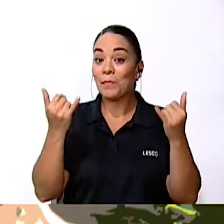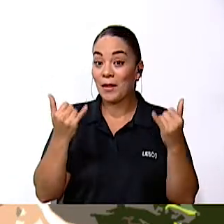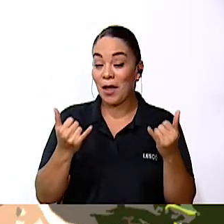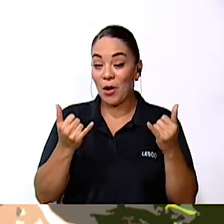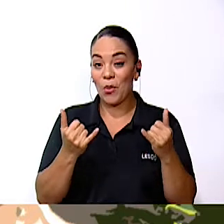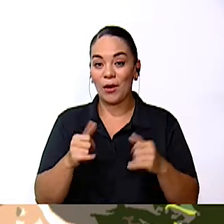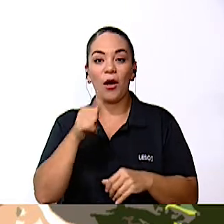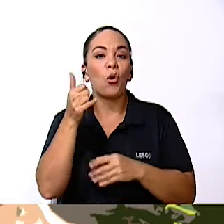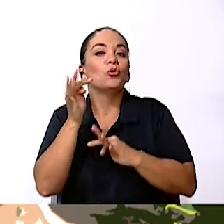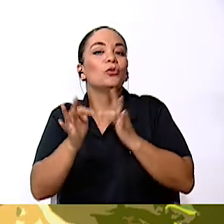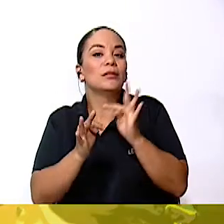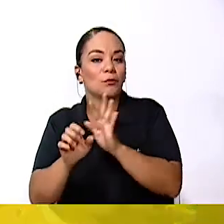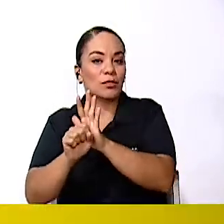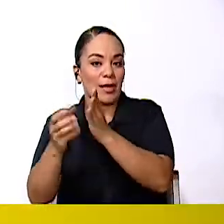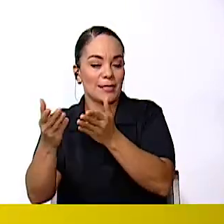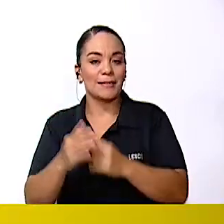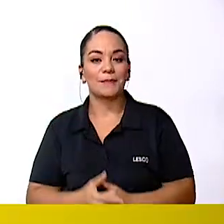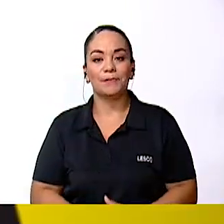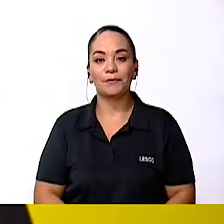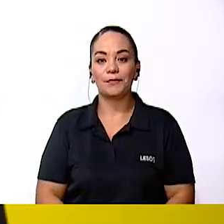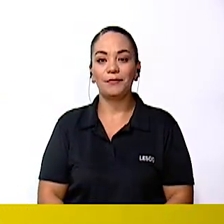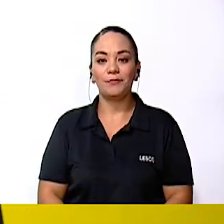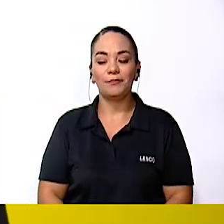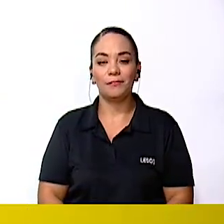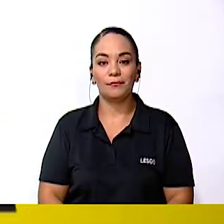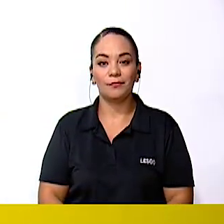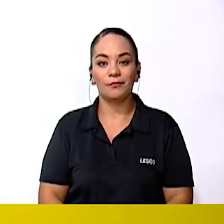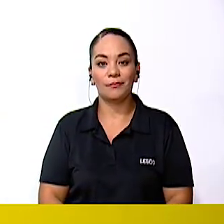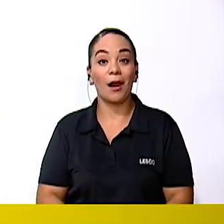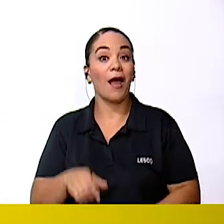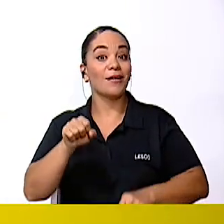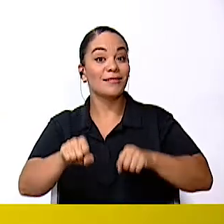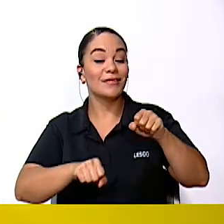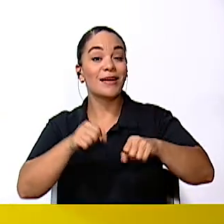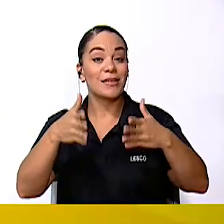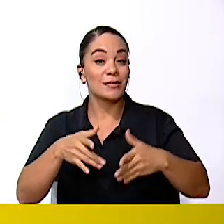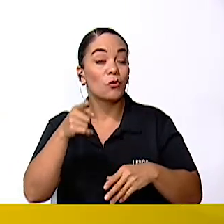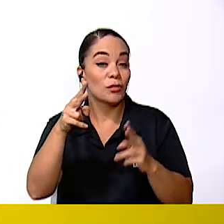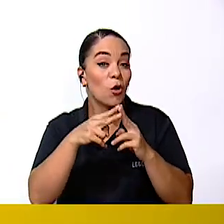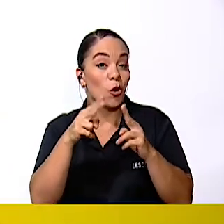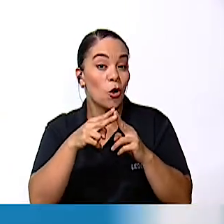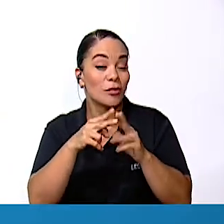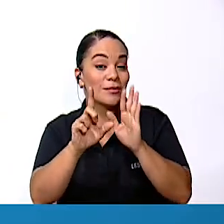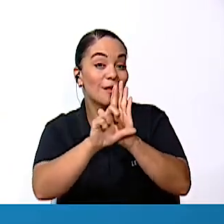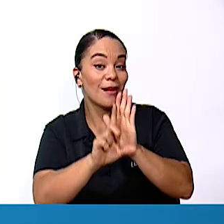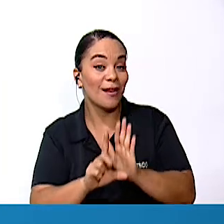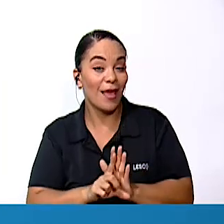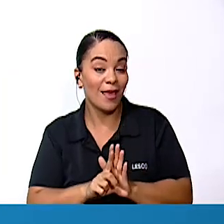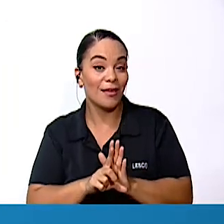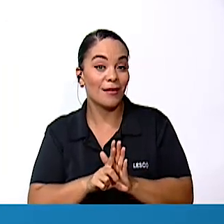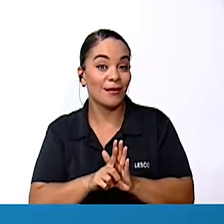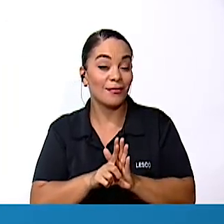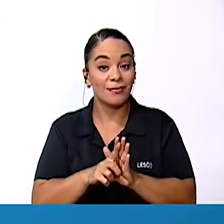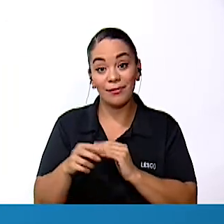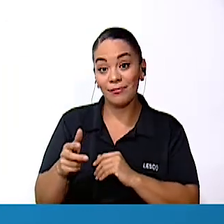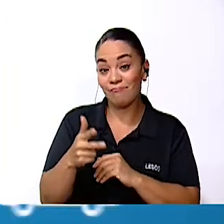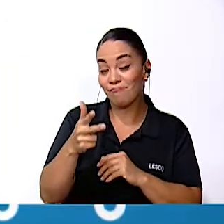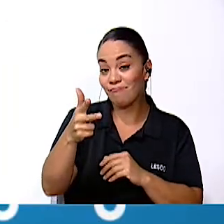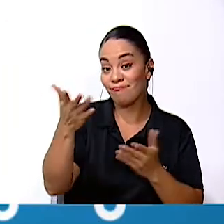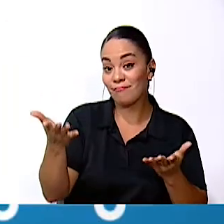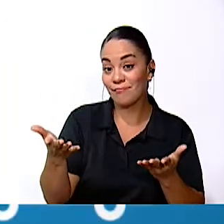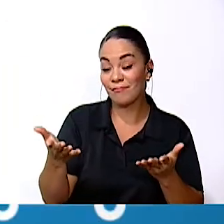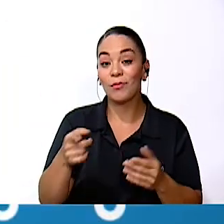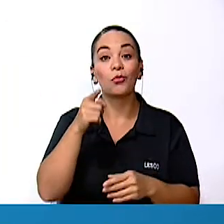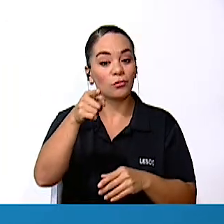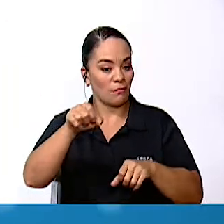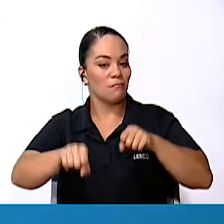tipo de señales Hey, tú, ciclista ¿Conocer las leyes de tránsito? Tu bicicleta es un vehículo Por lo tanto, y